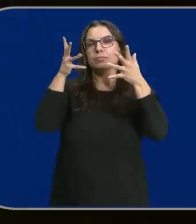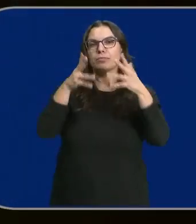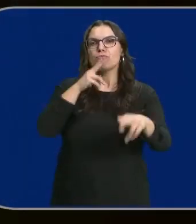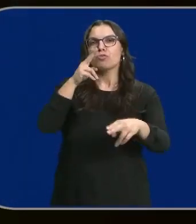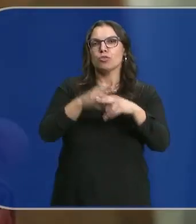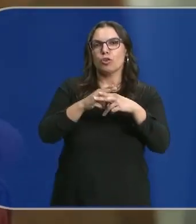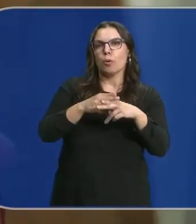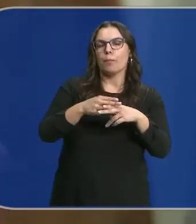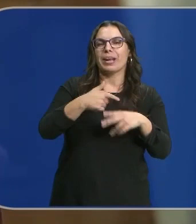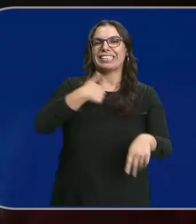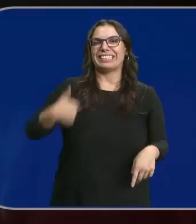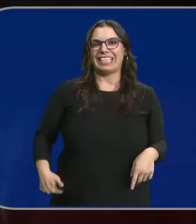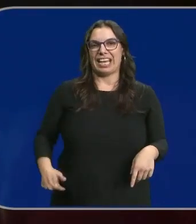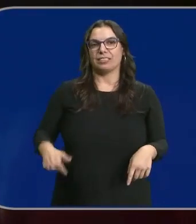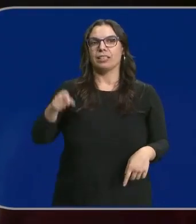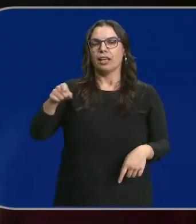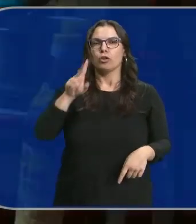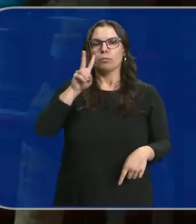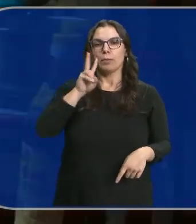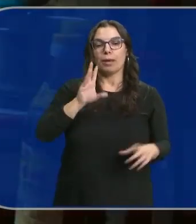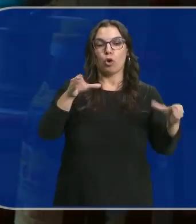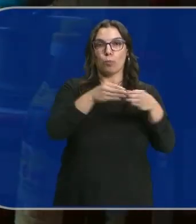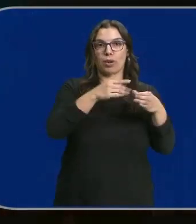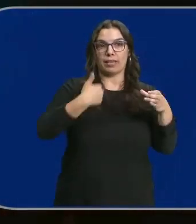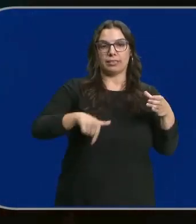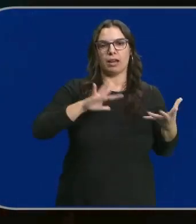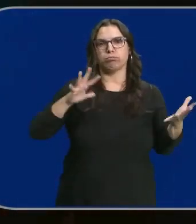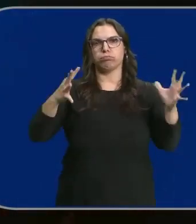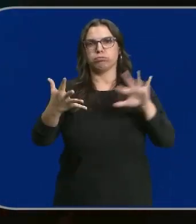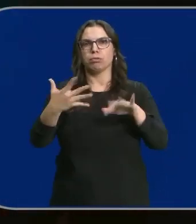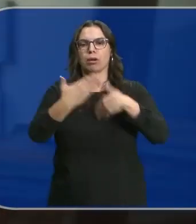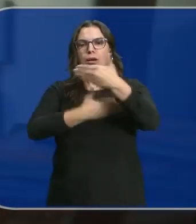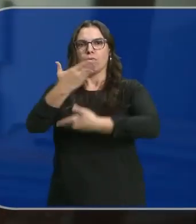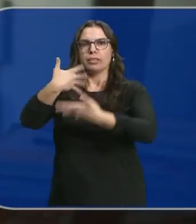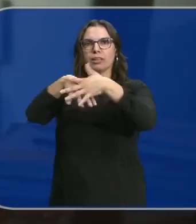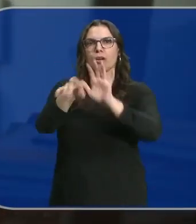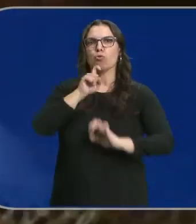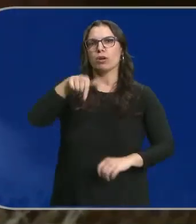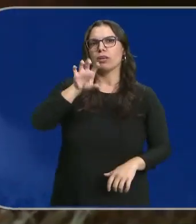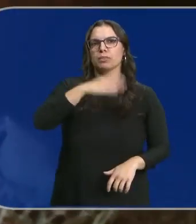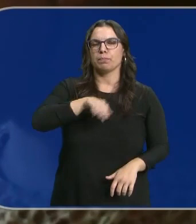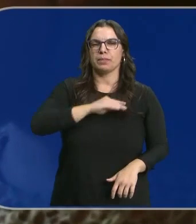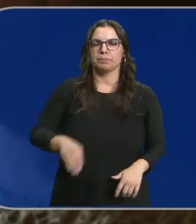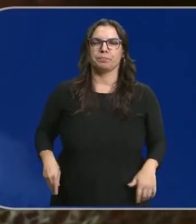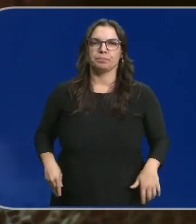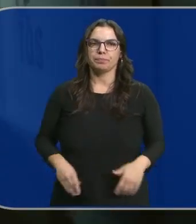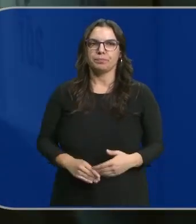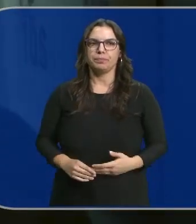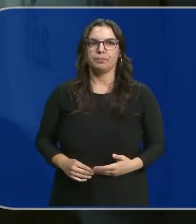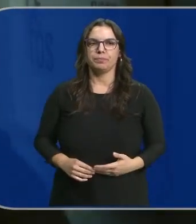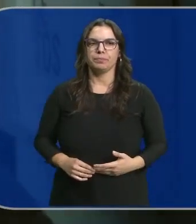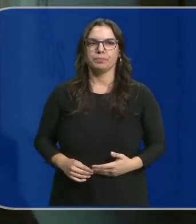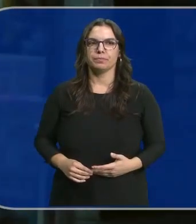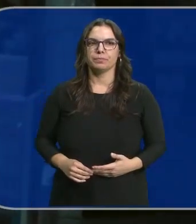Sus pequeñas protagonistas muestran el proceso de integración de la comunidad china en nuestro país. Por lo menos es tu madre de verdad.